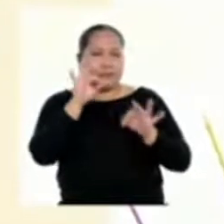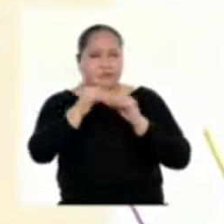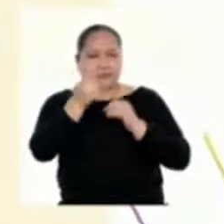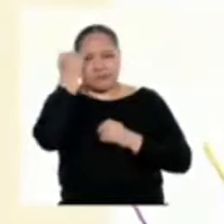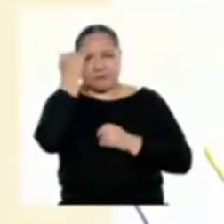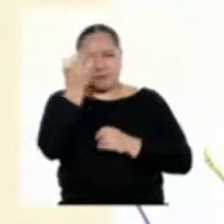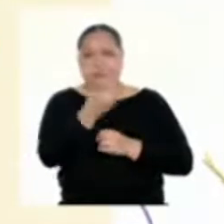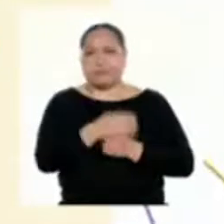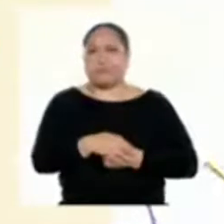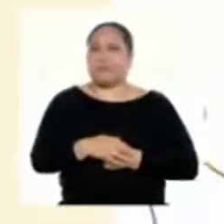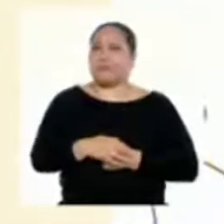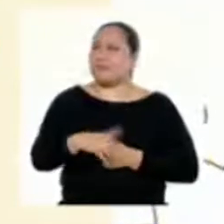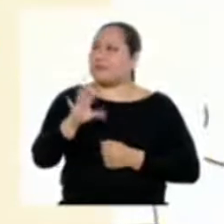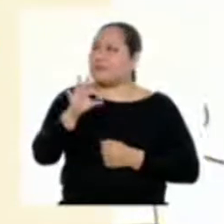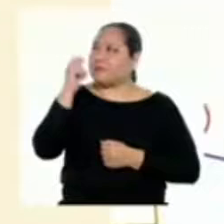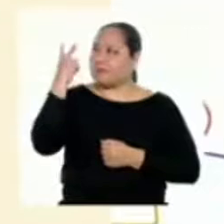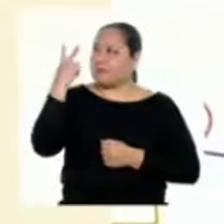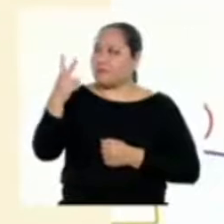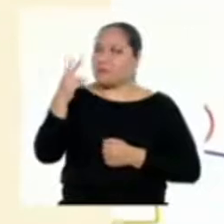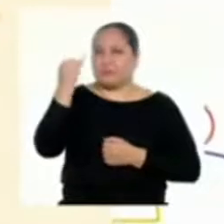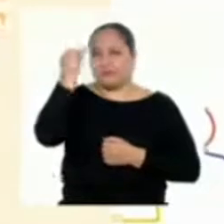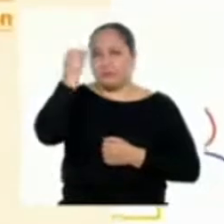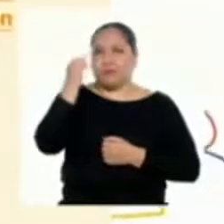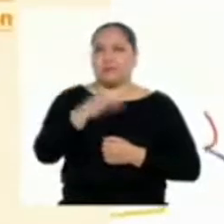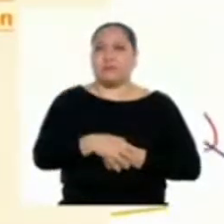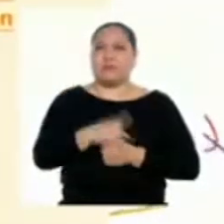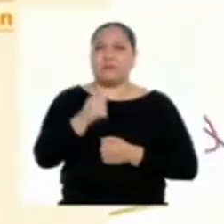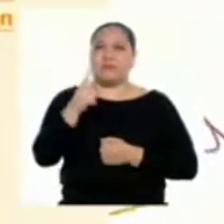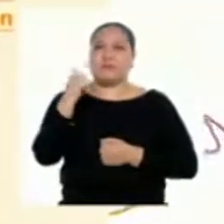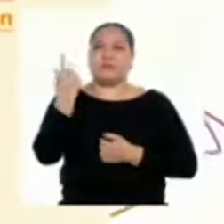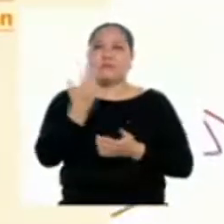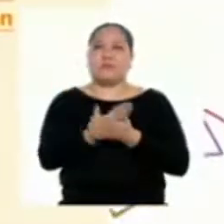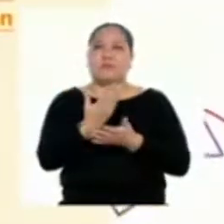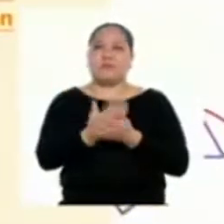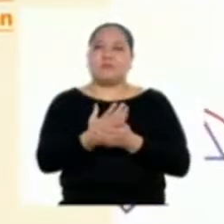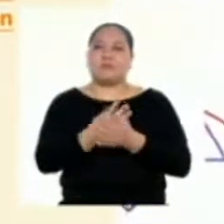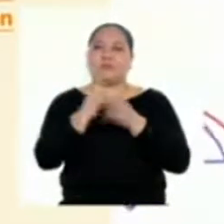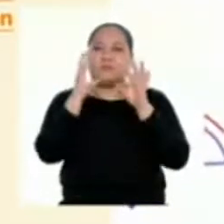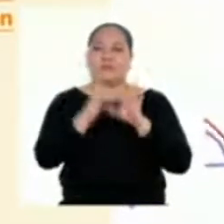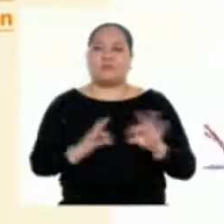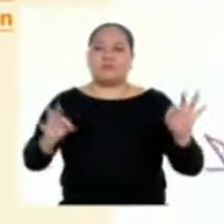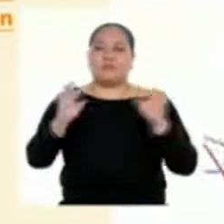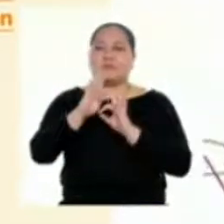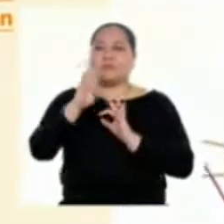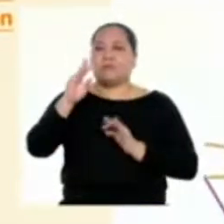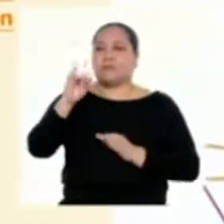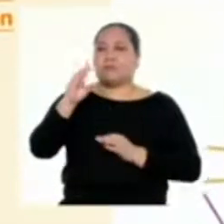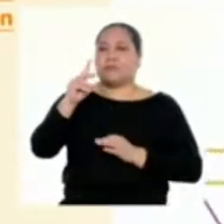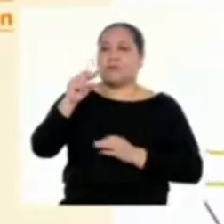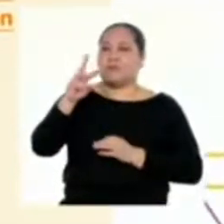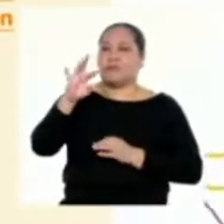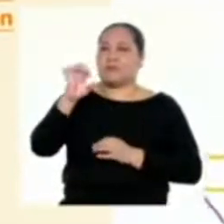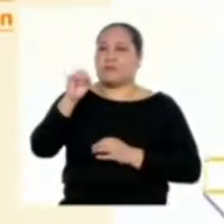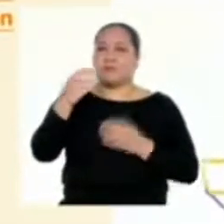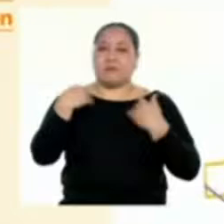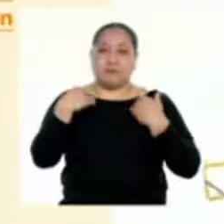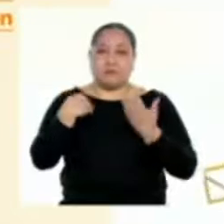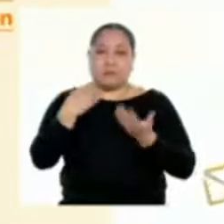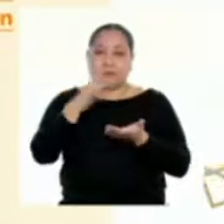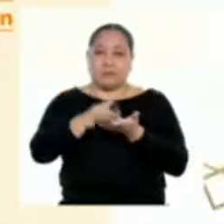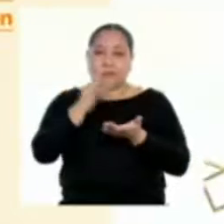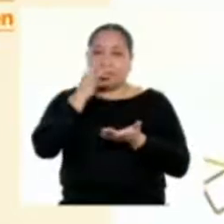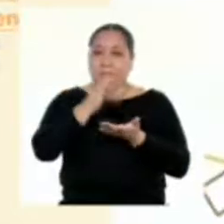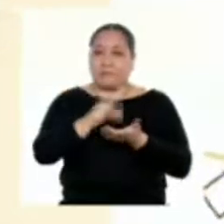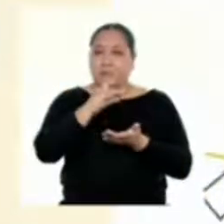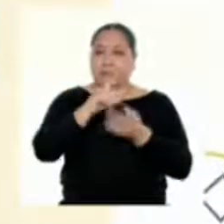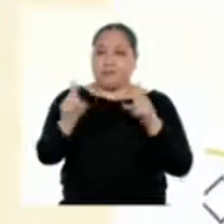Encontré dos argumentos El primero sustenta la importancia de la biodiversidad para poder contar con medicamentos y plantas medicinales